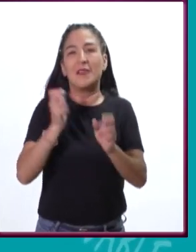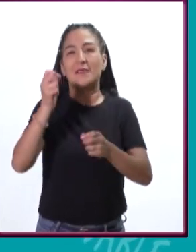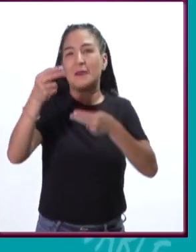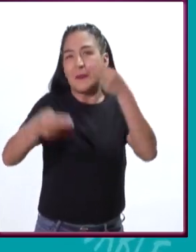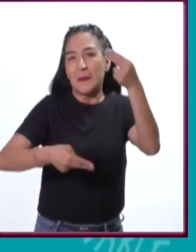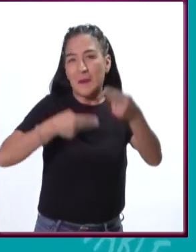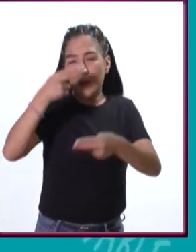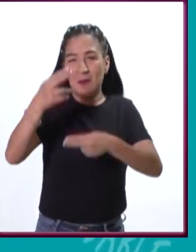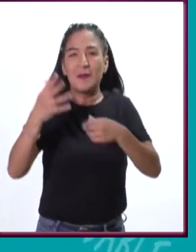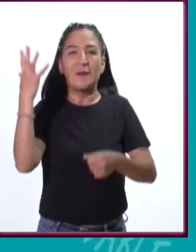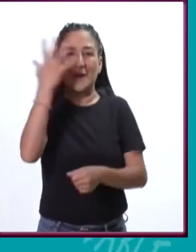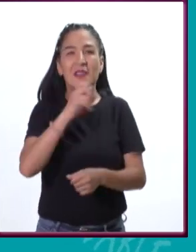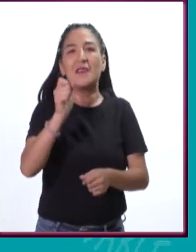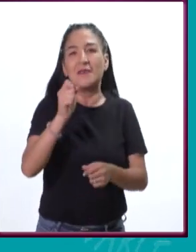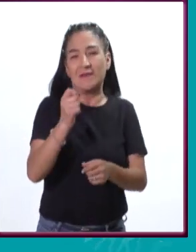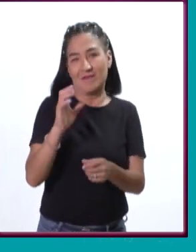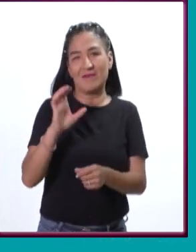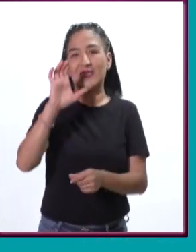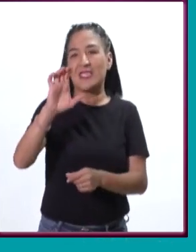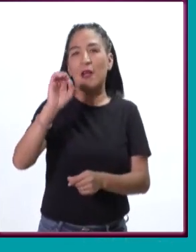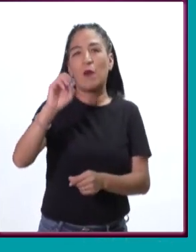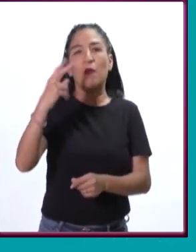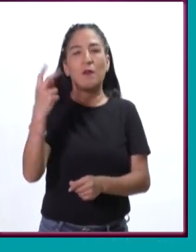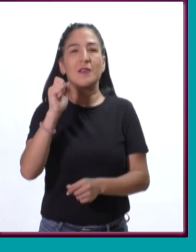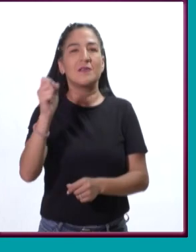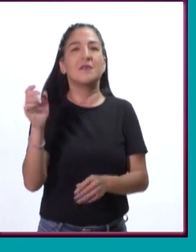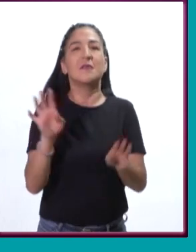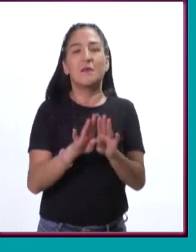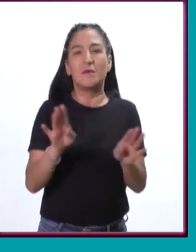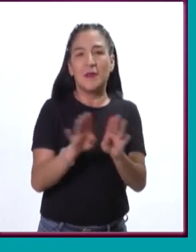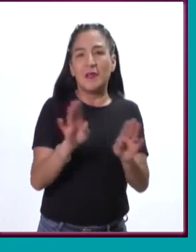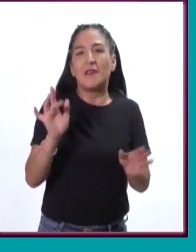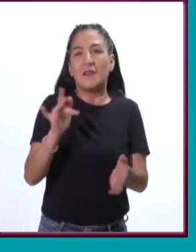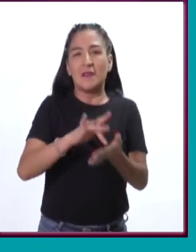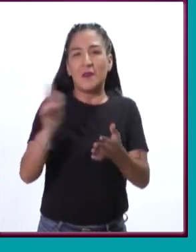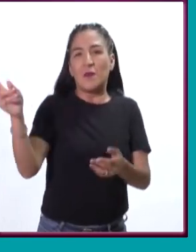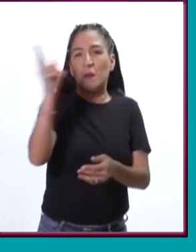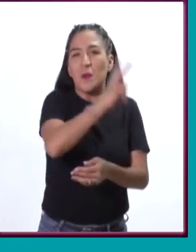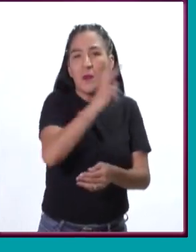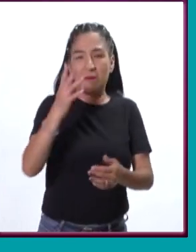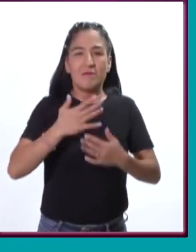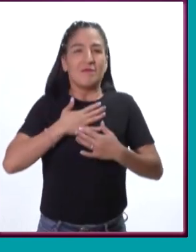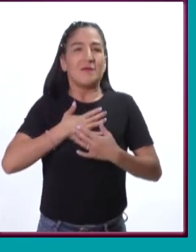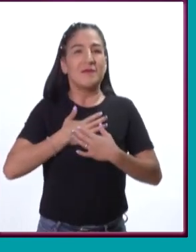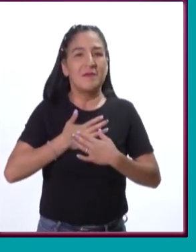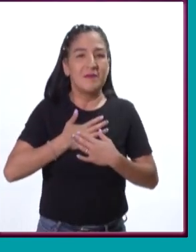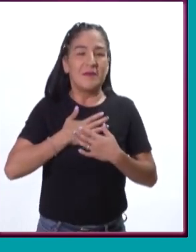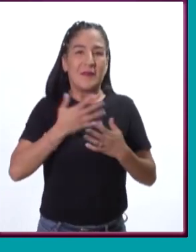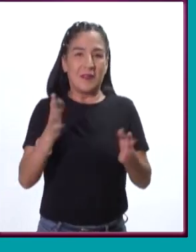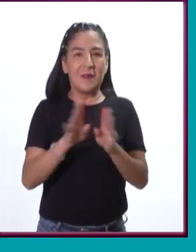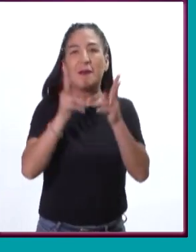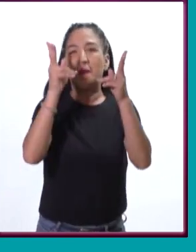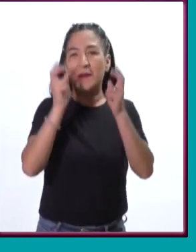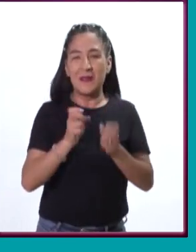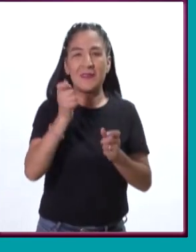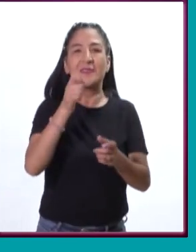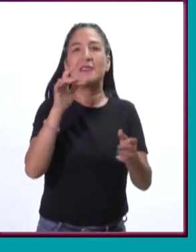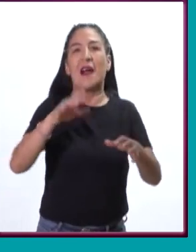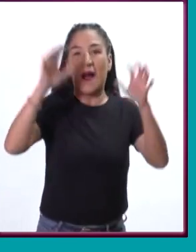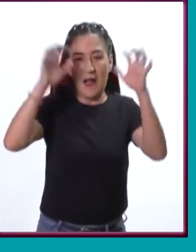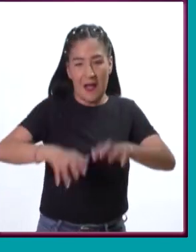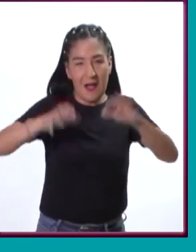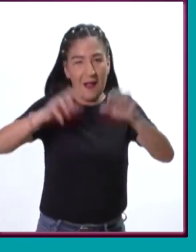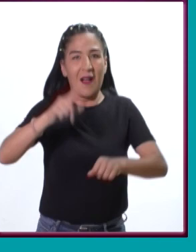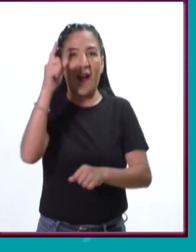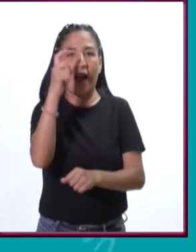dependemos, porque esa diversidad constituye los bosques, las selvas que nos dan servicios